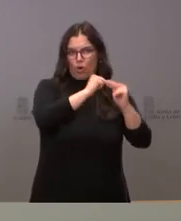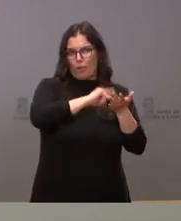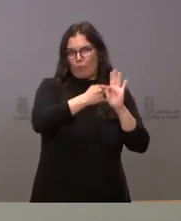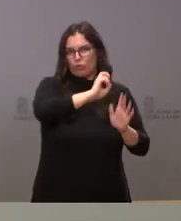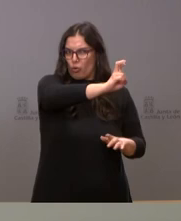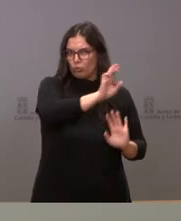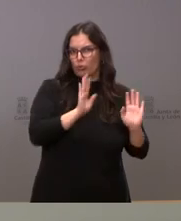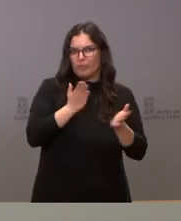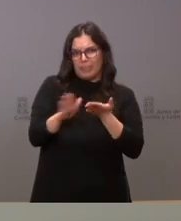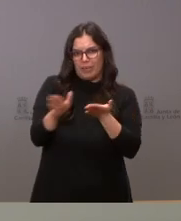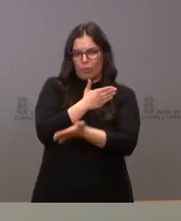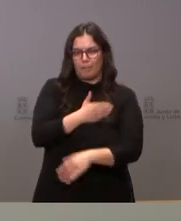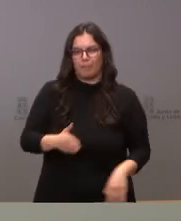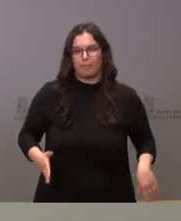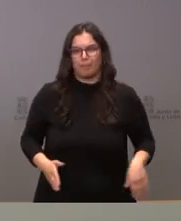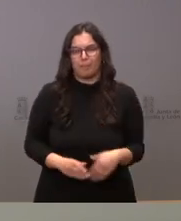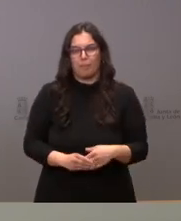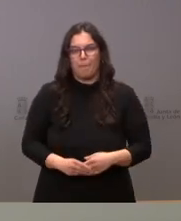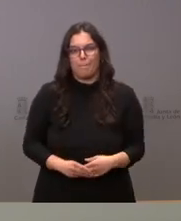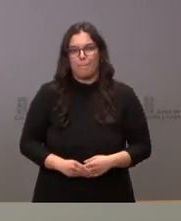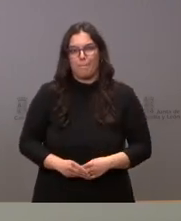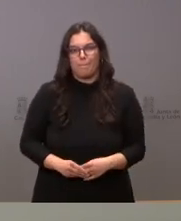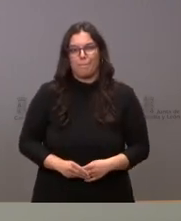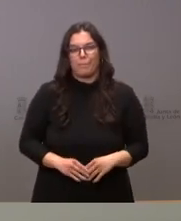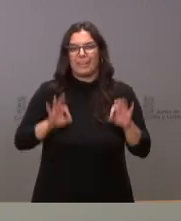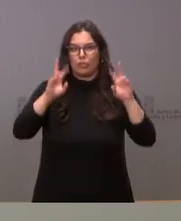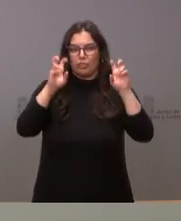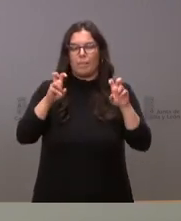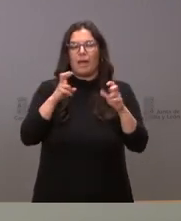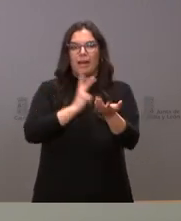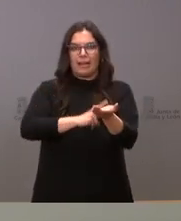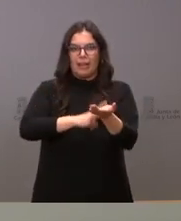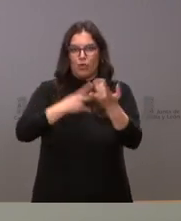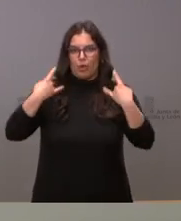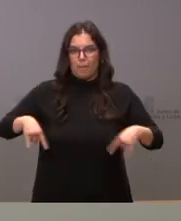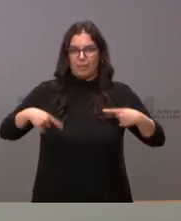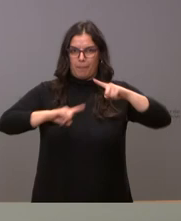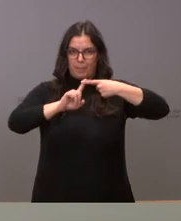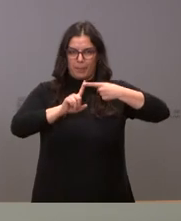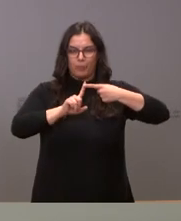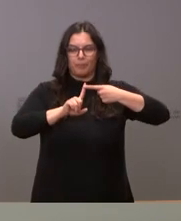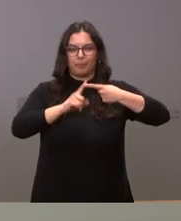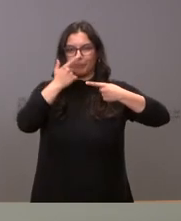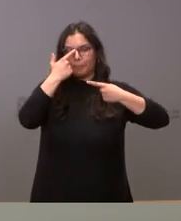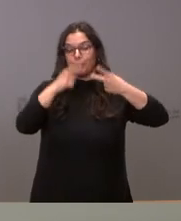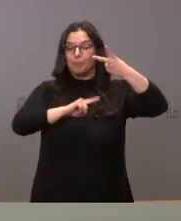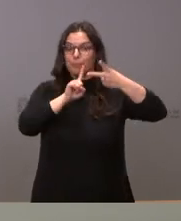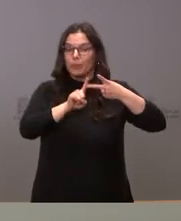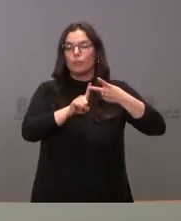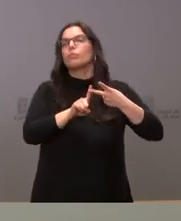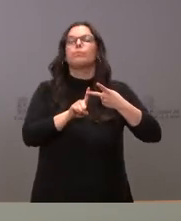ampliación del nuevo hospital esto en realización con lo primero que me planteaba en lo segundo